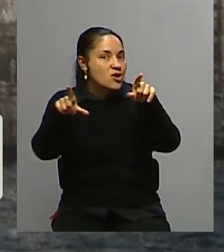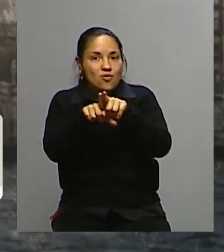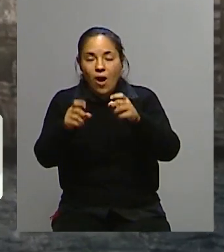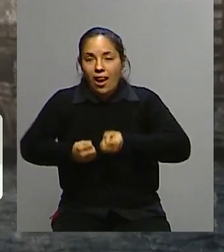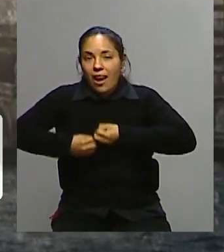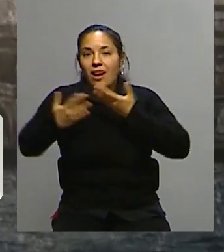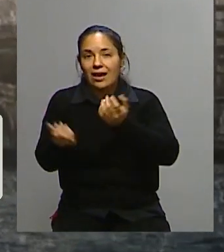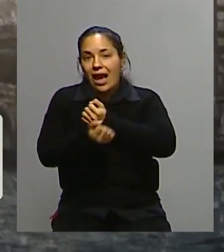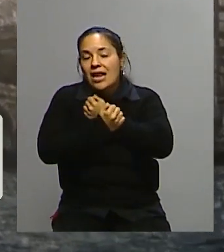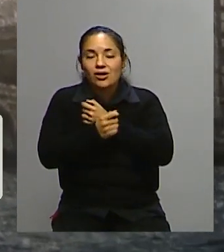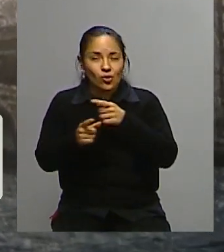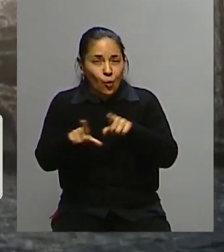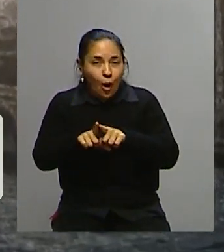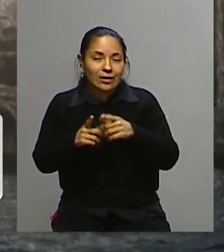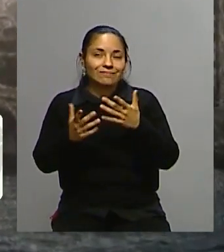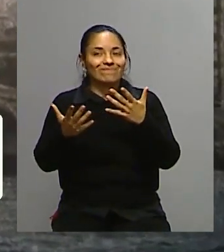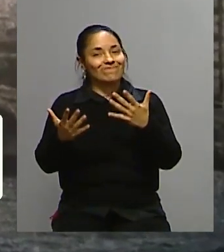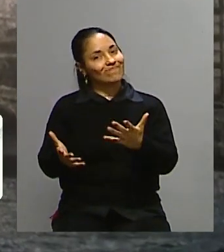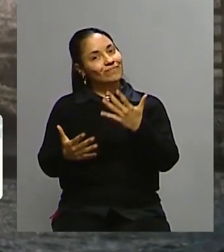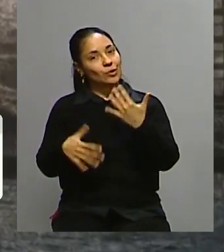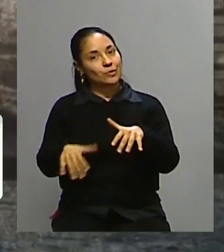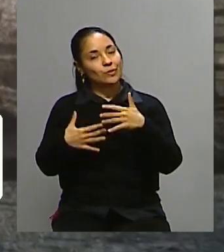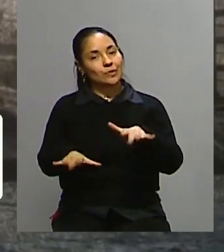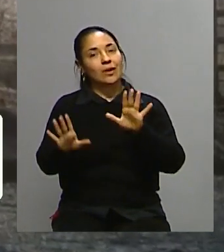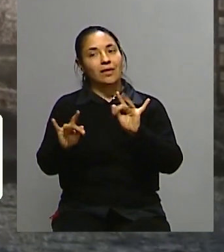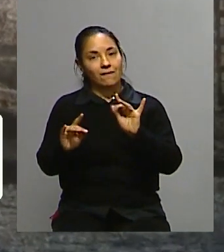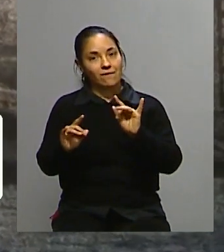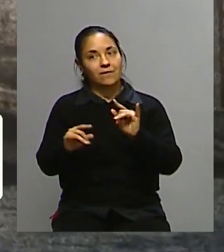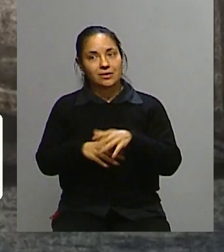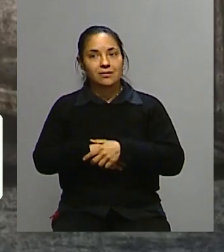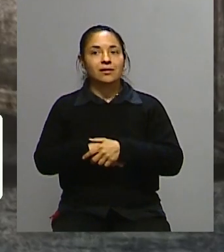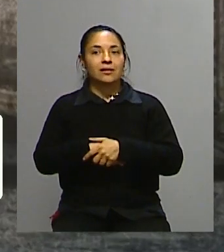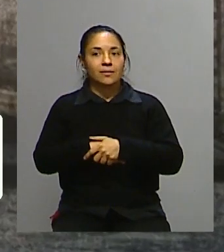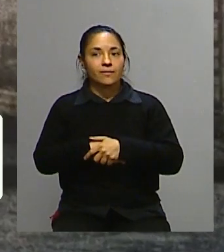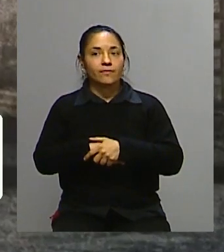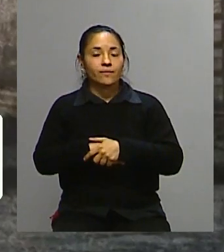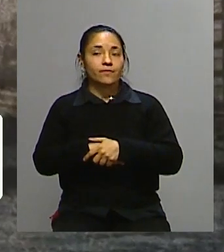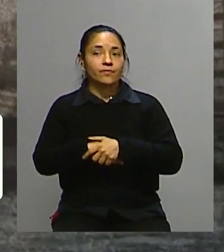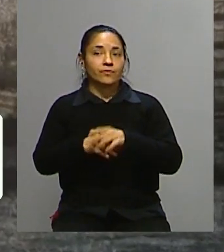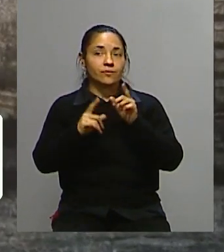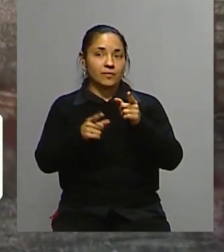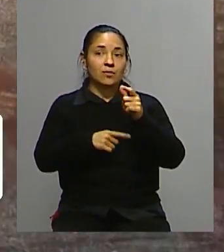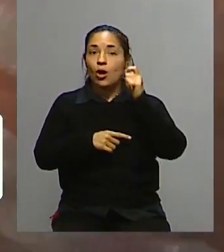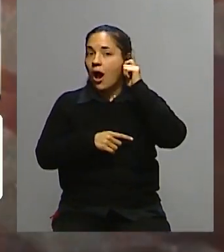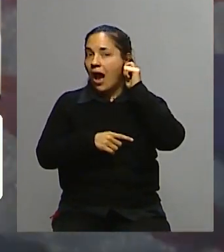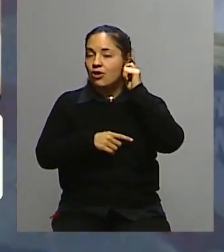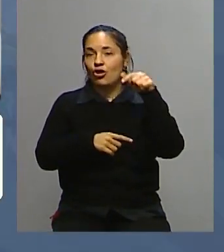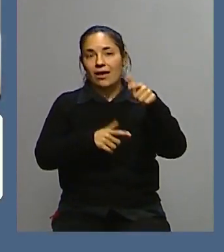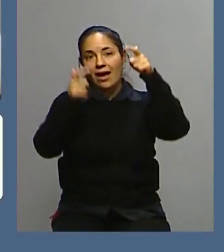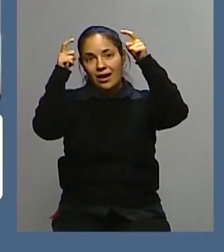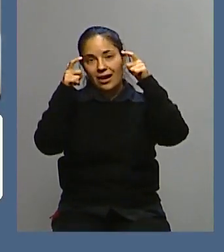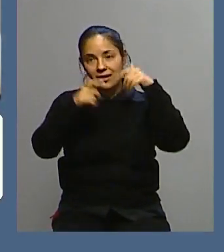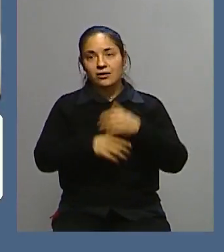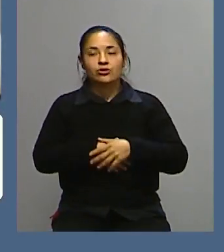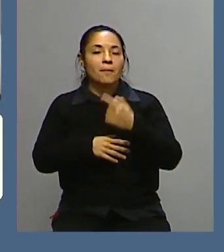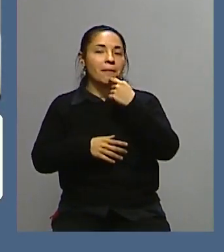cariño. claro. Igual hay que tener en cuenta justamente los años en los que ella fue reina. Ahora me veo